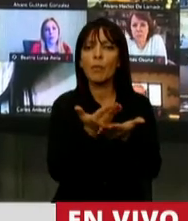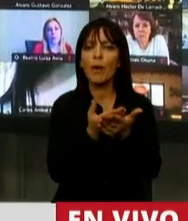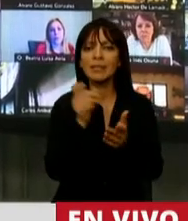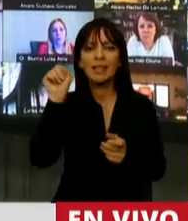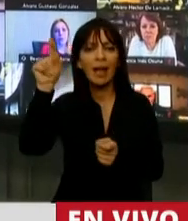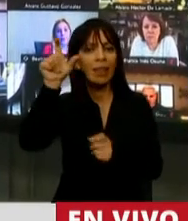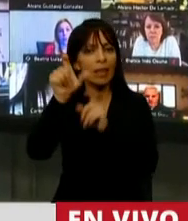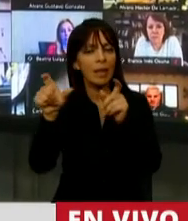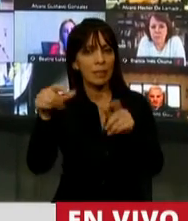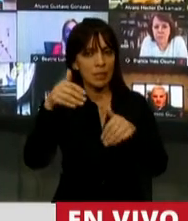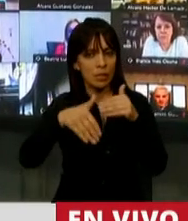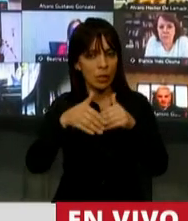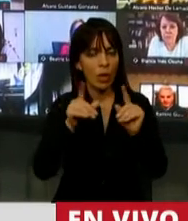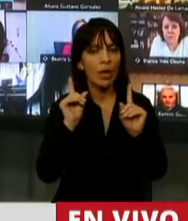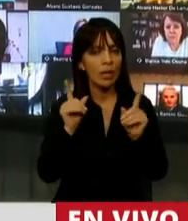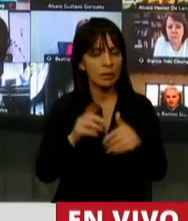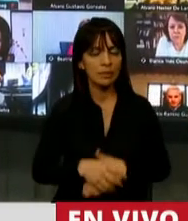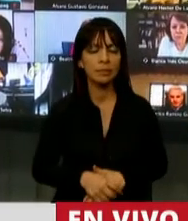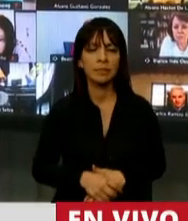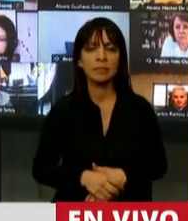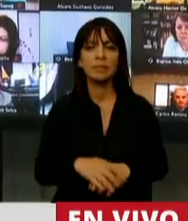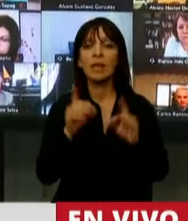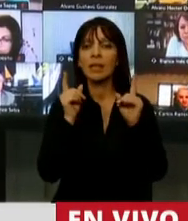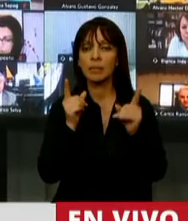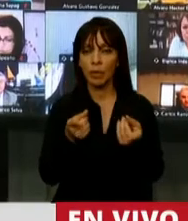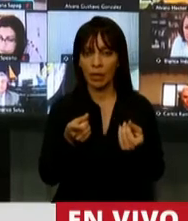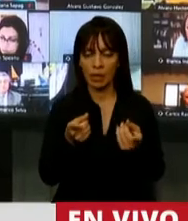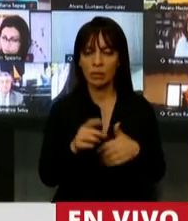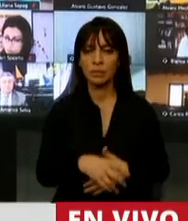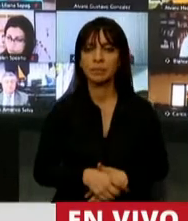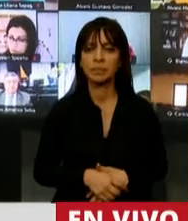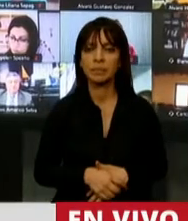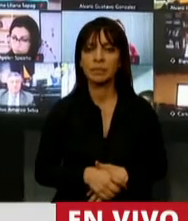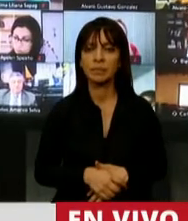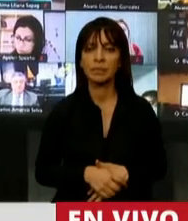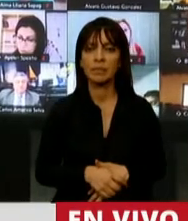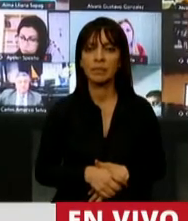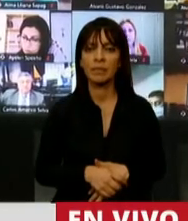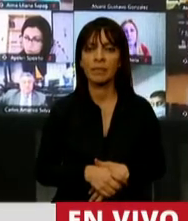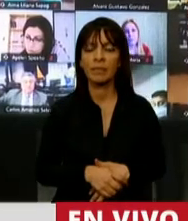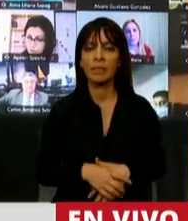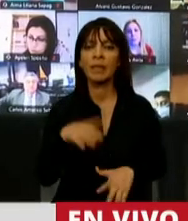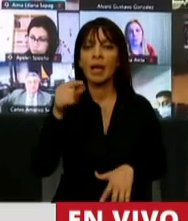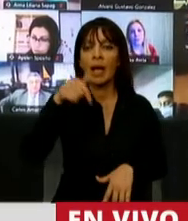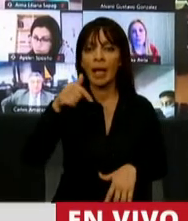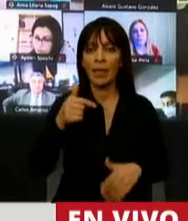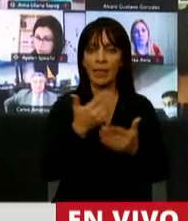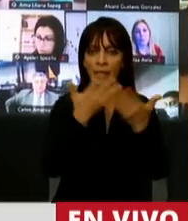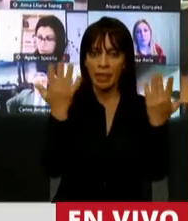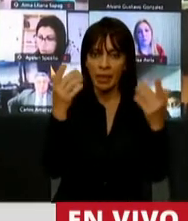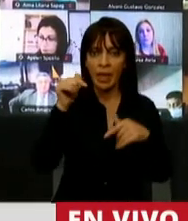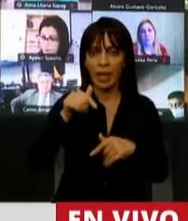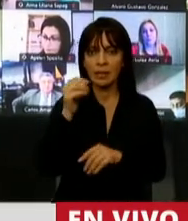misioneros y para la región también. Es así que este día es